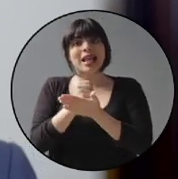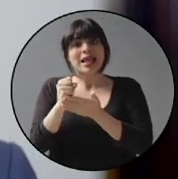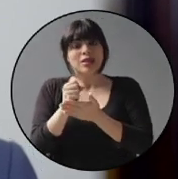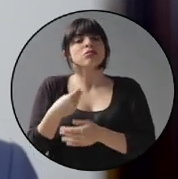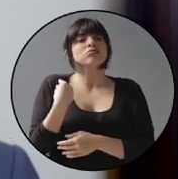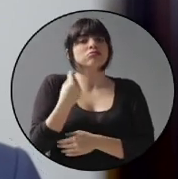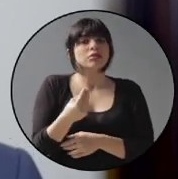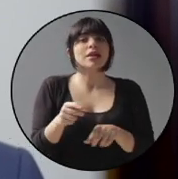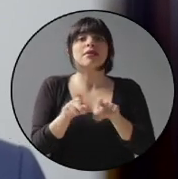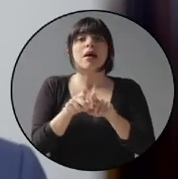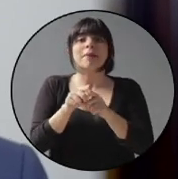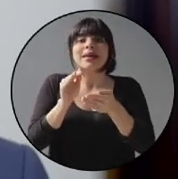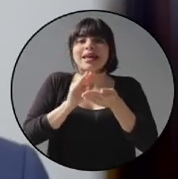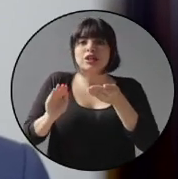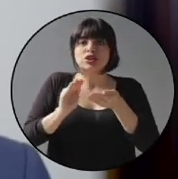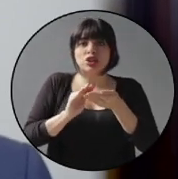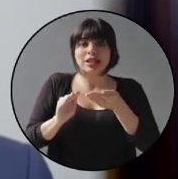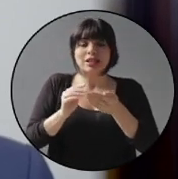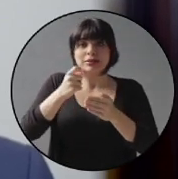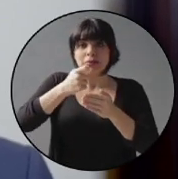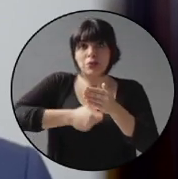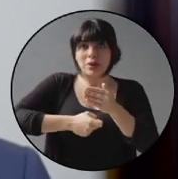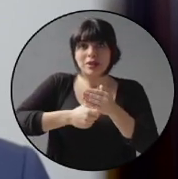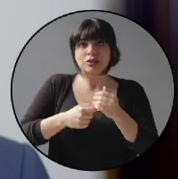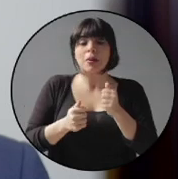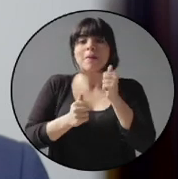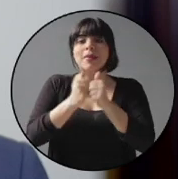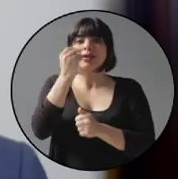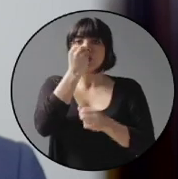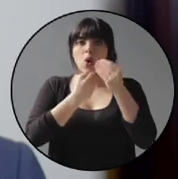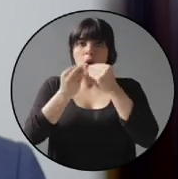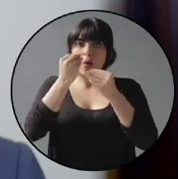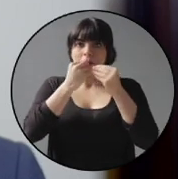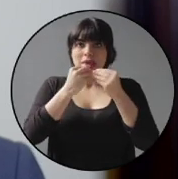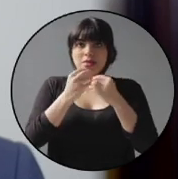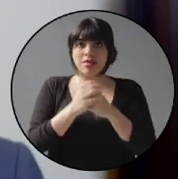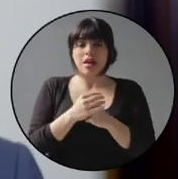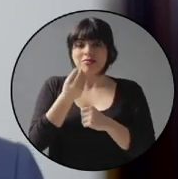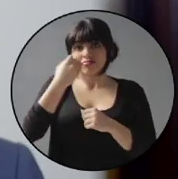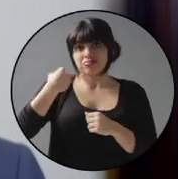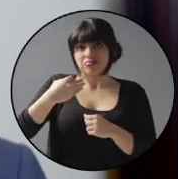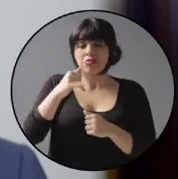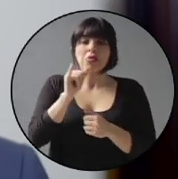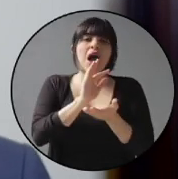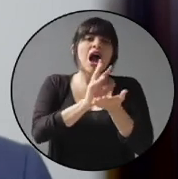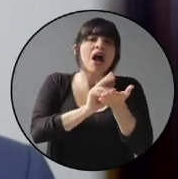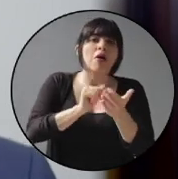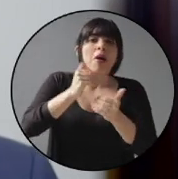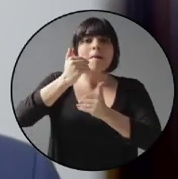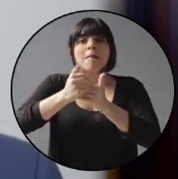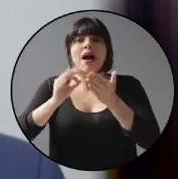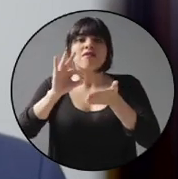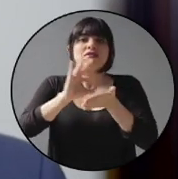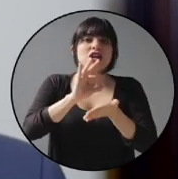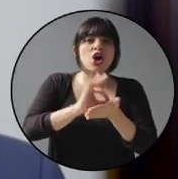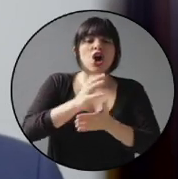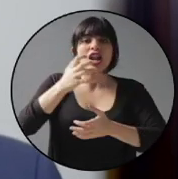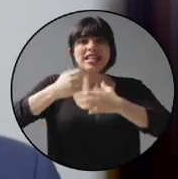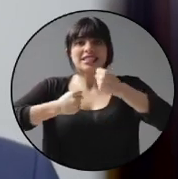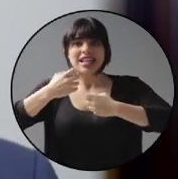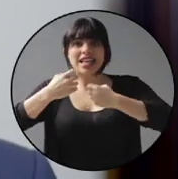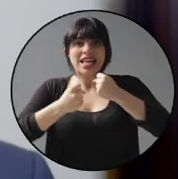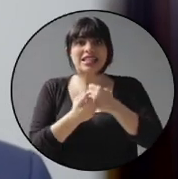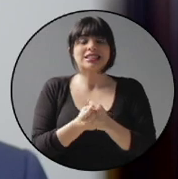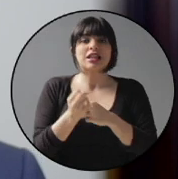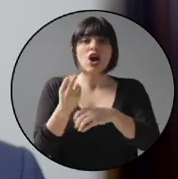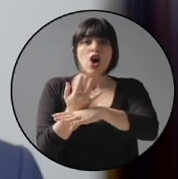débito o crédito. También tendrán exoneraciones la mayoría de los alimentos presentes en nuestras mesas, como el arroz,